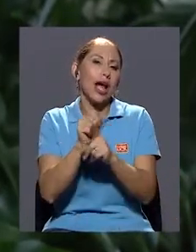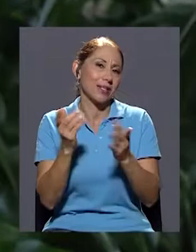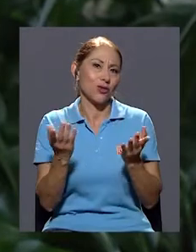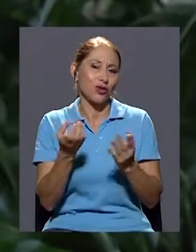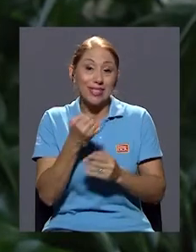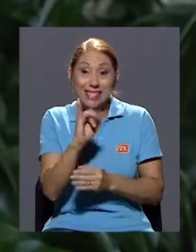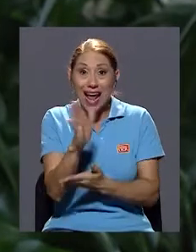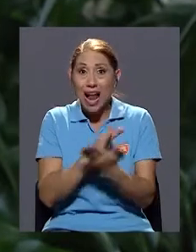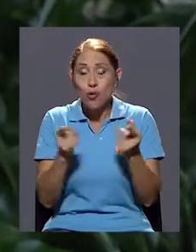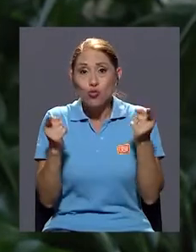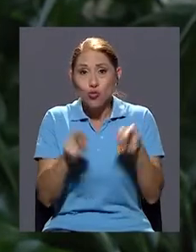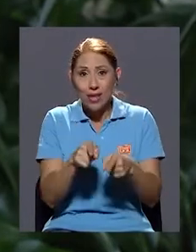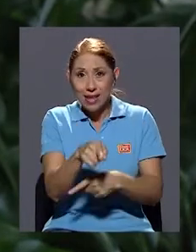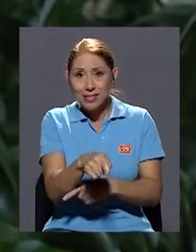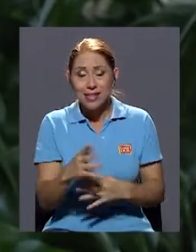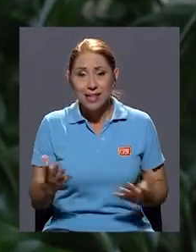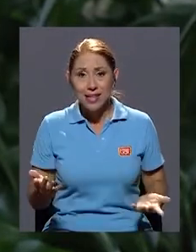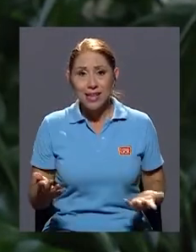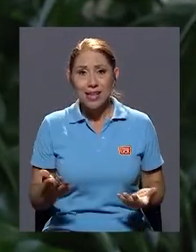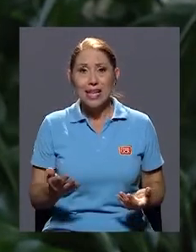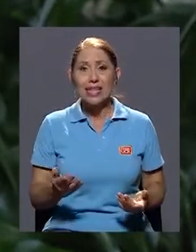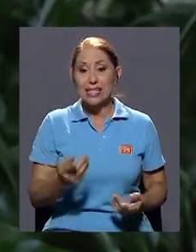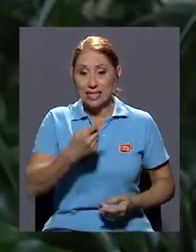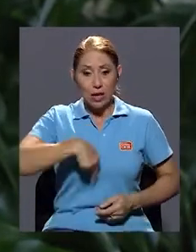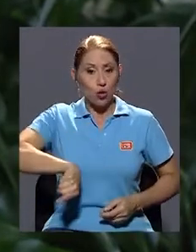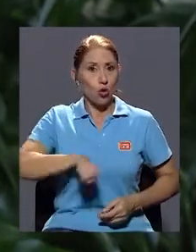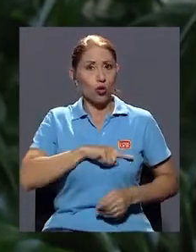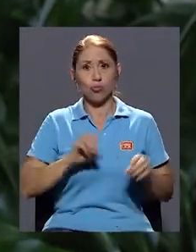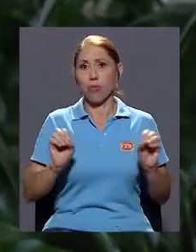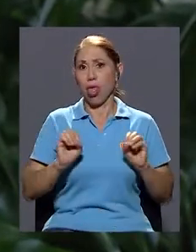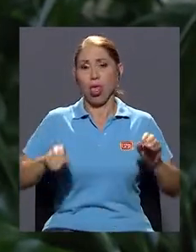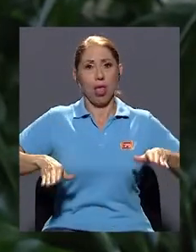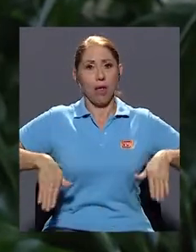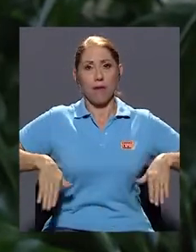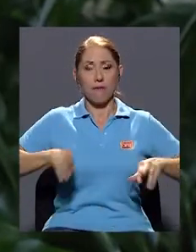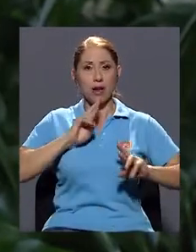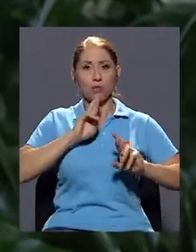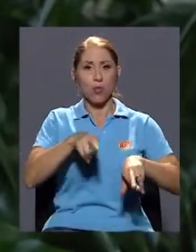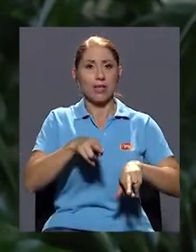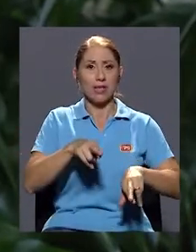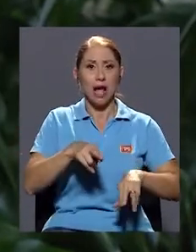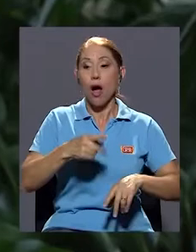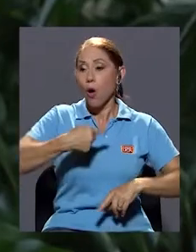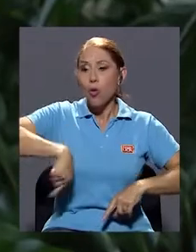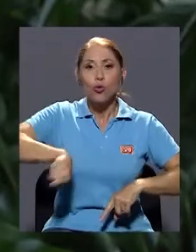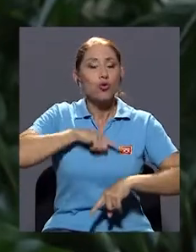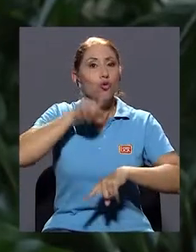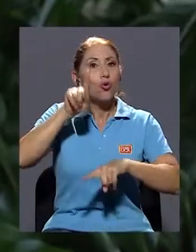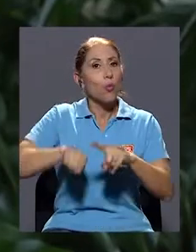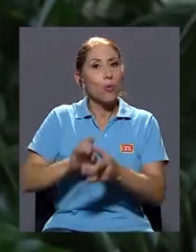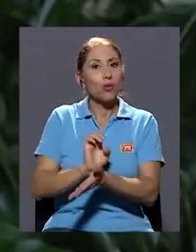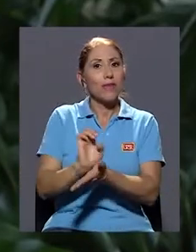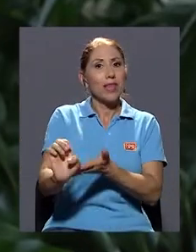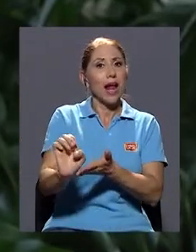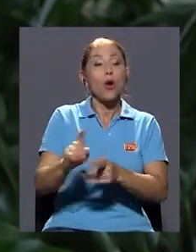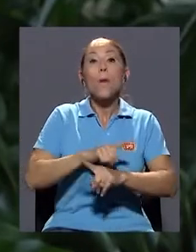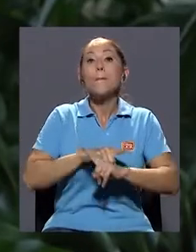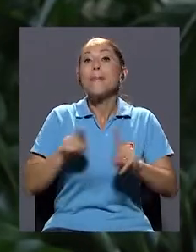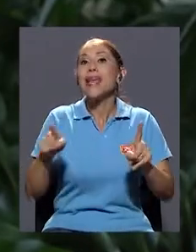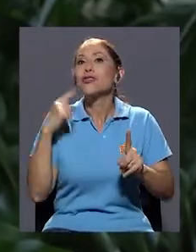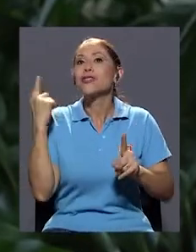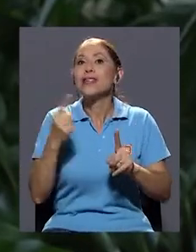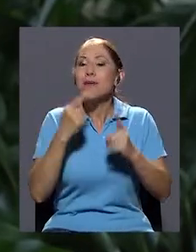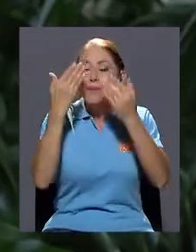suceder una situación como esas, si no tenemos la respuesta o no pudimos evitarlo, pero mantenemos ese canal abierto